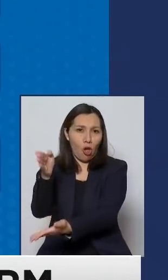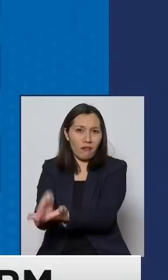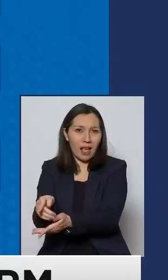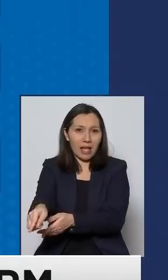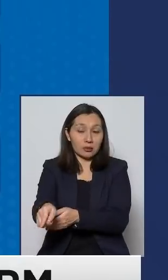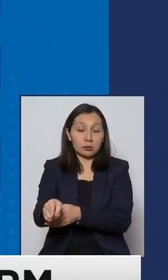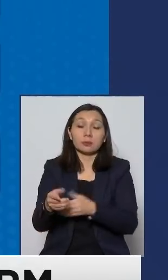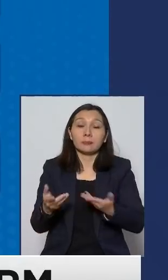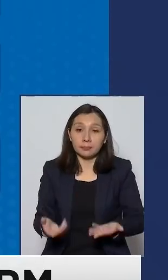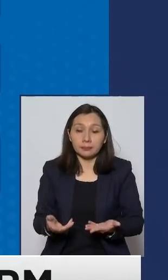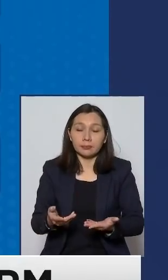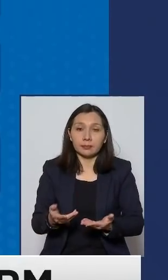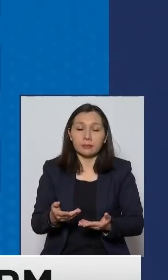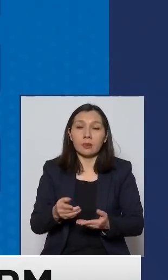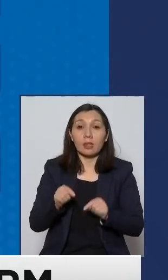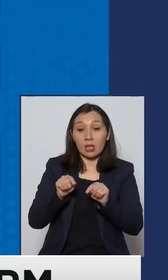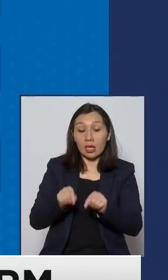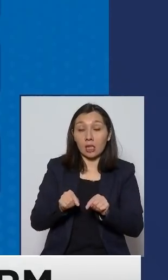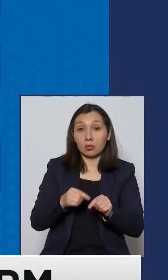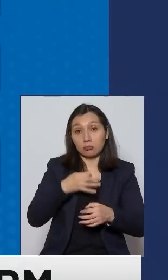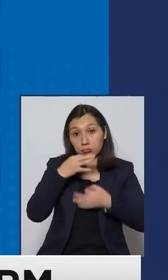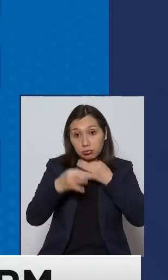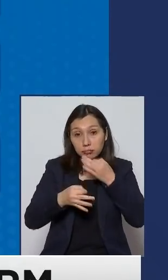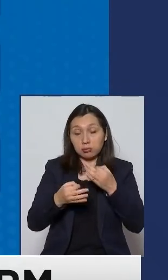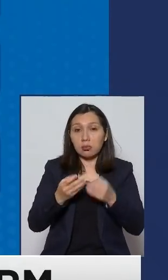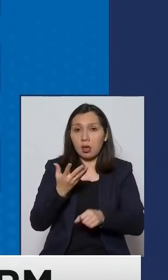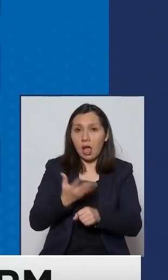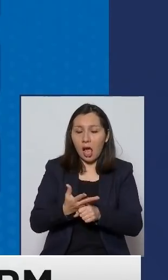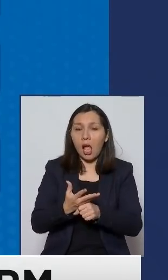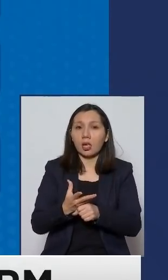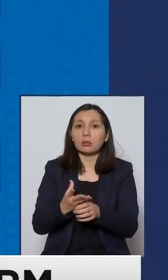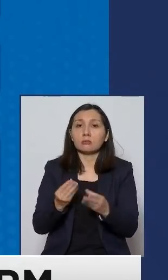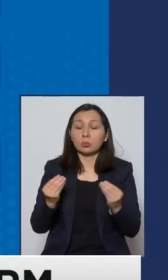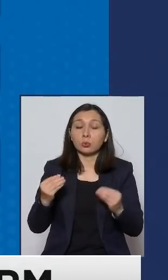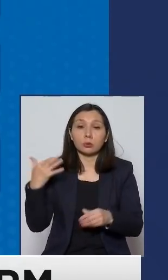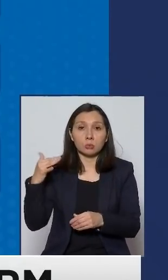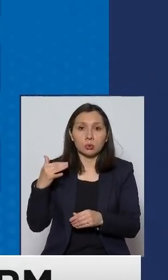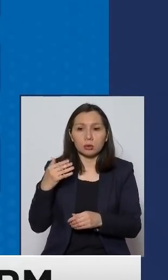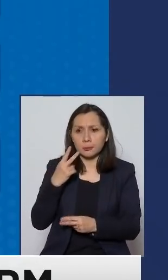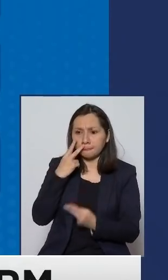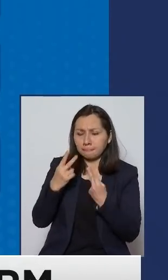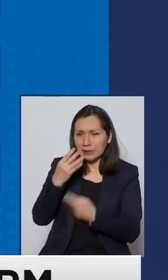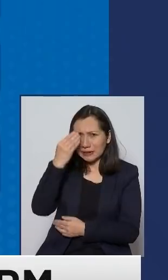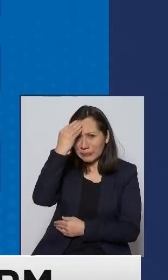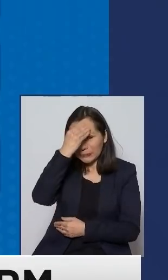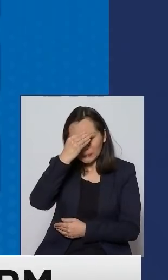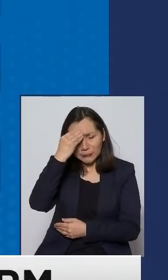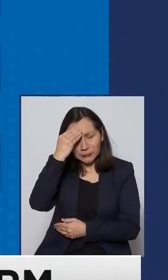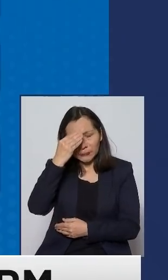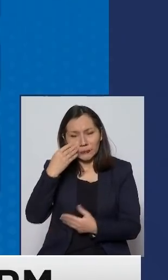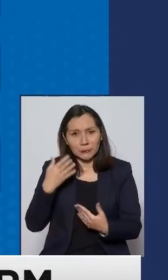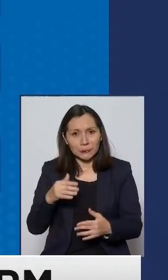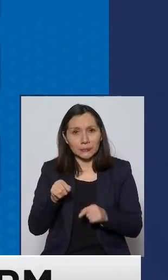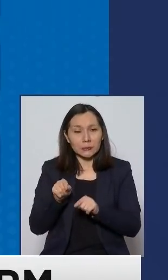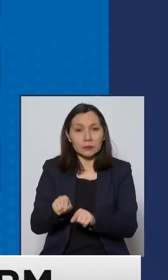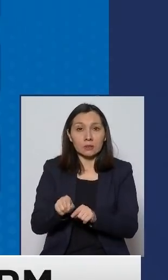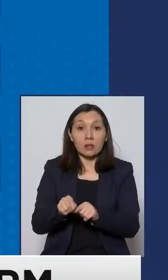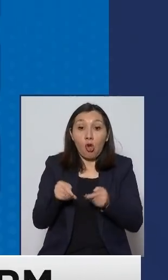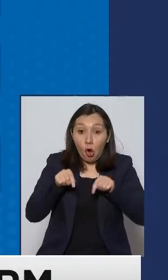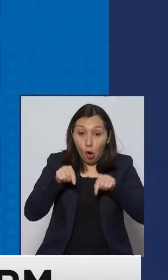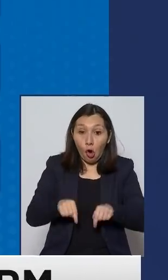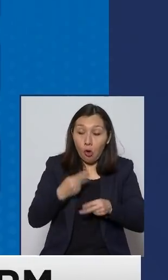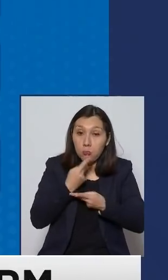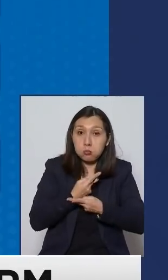supuesto en esta en esto que estoy comentando un nivel importante de preocupación hoy día se